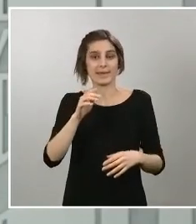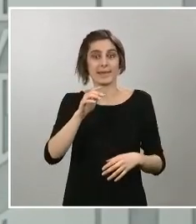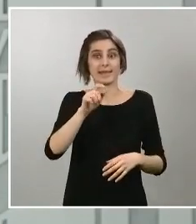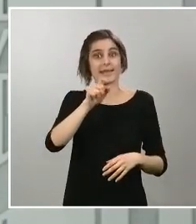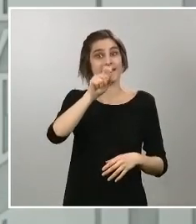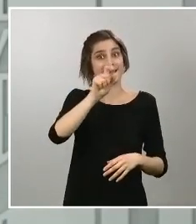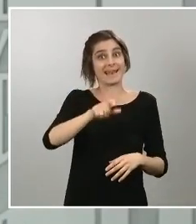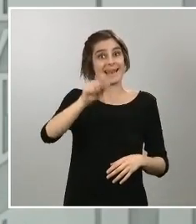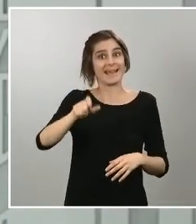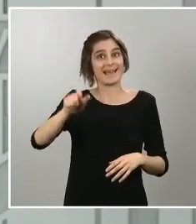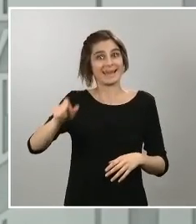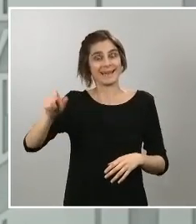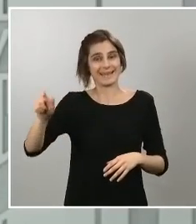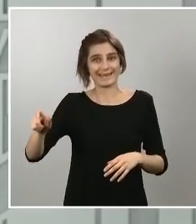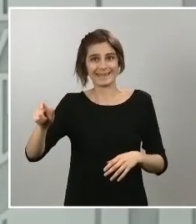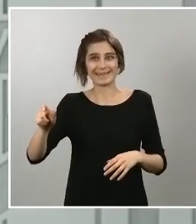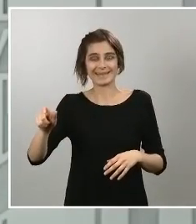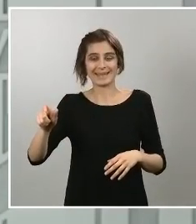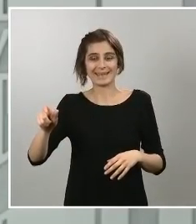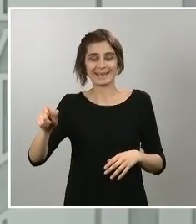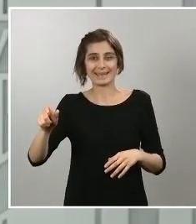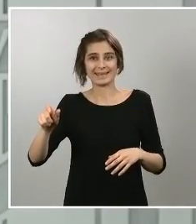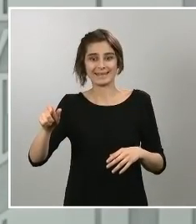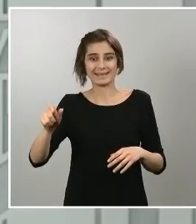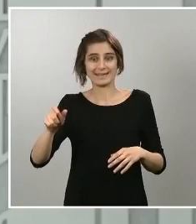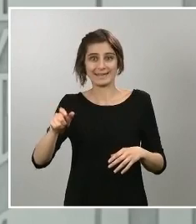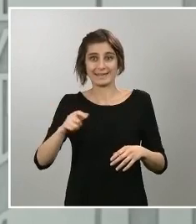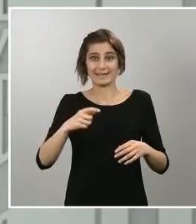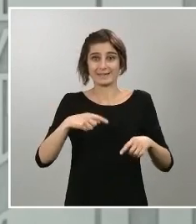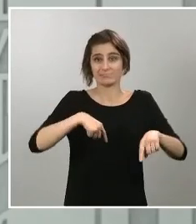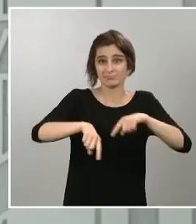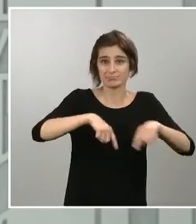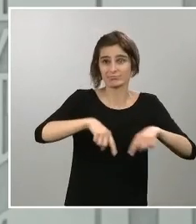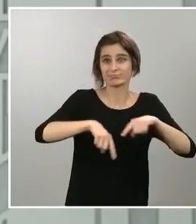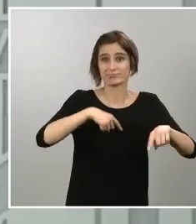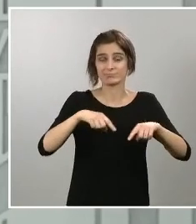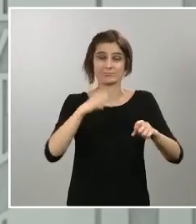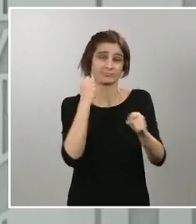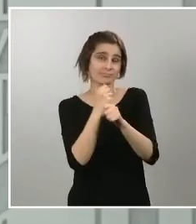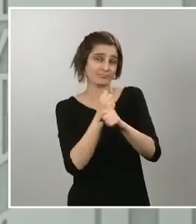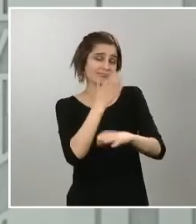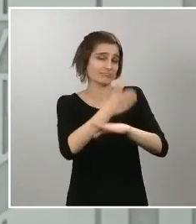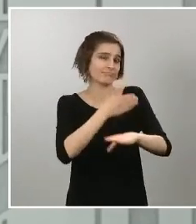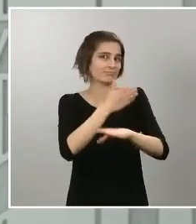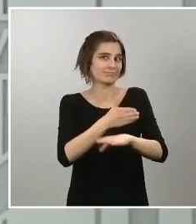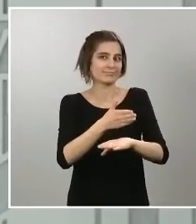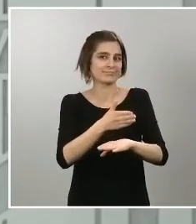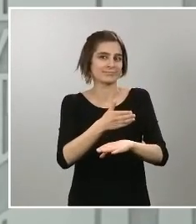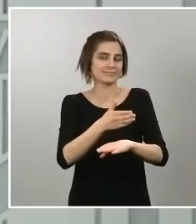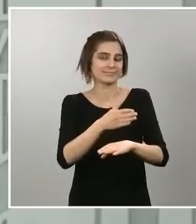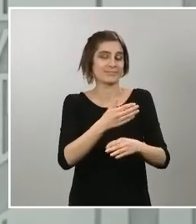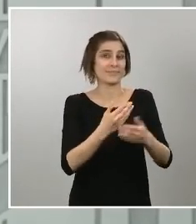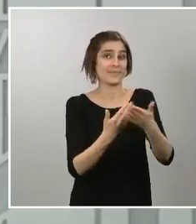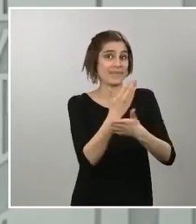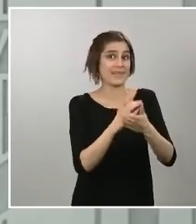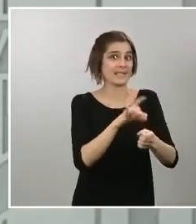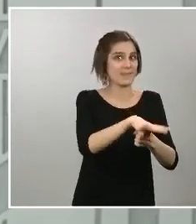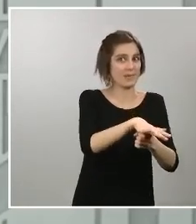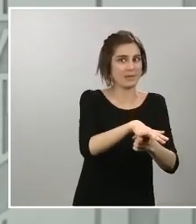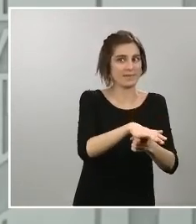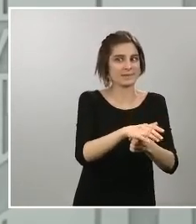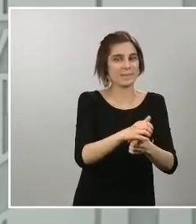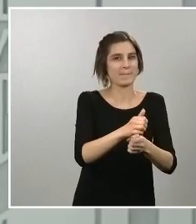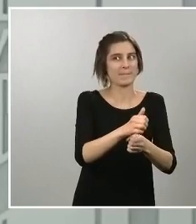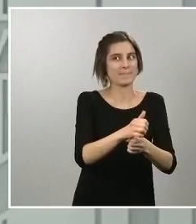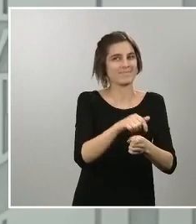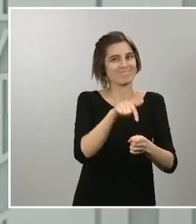a lo que es el comportamiento de un fin de semana teniendo en cuenta que asimilarlo 100% es muy difícil porque el